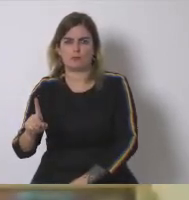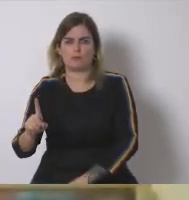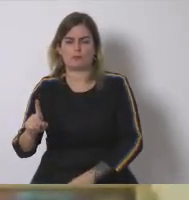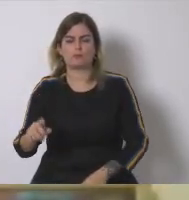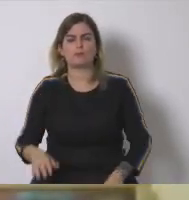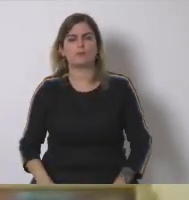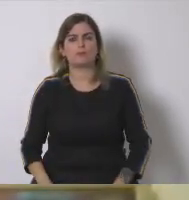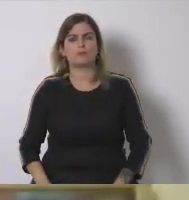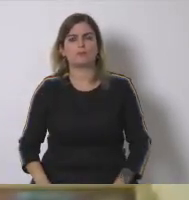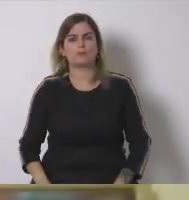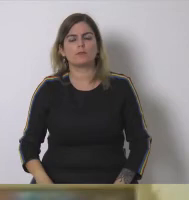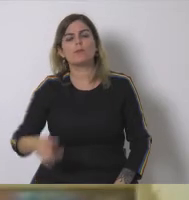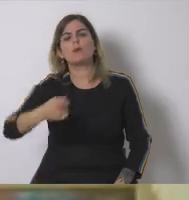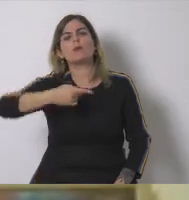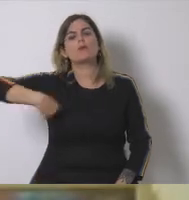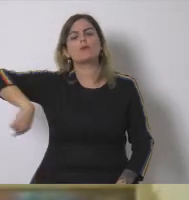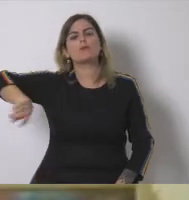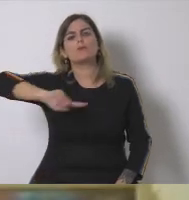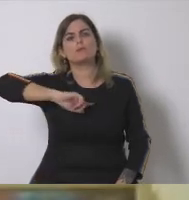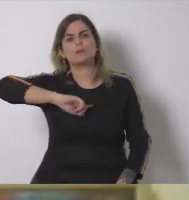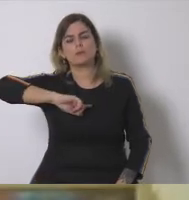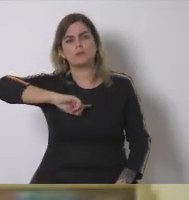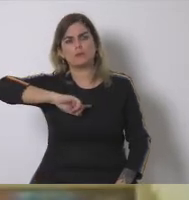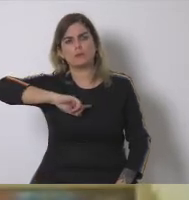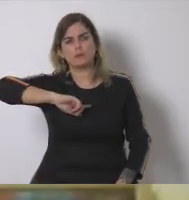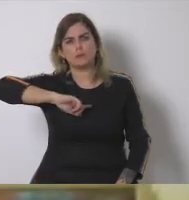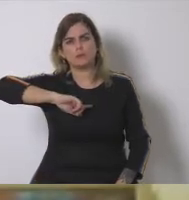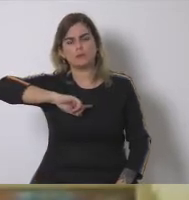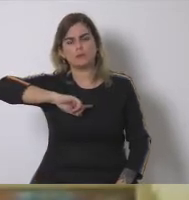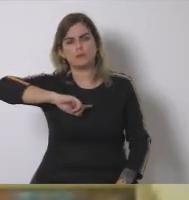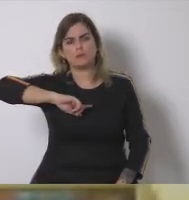manos es cierto que nosotros